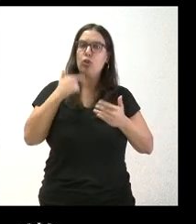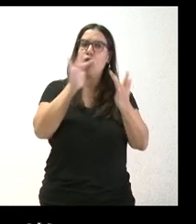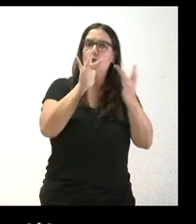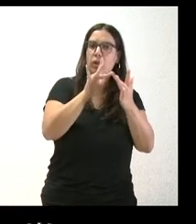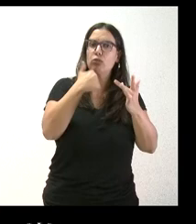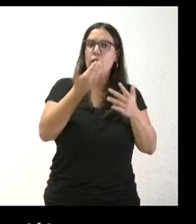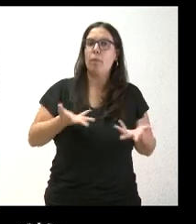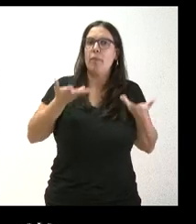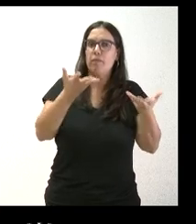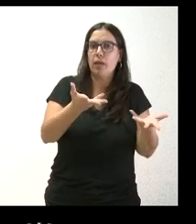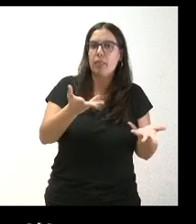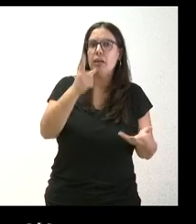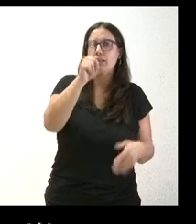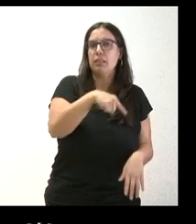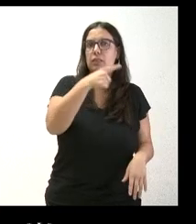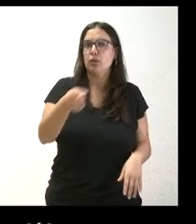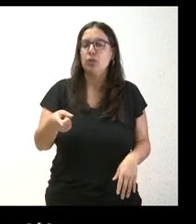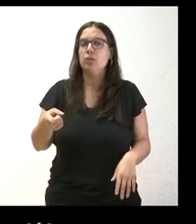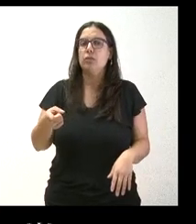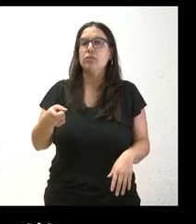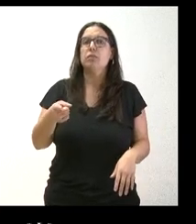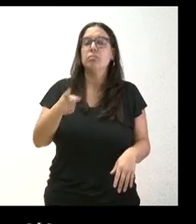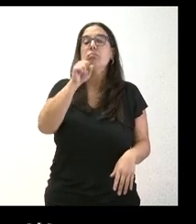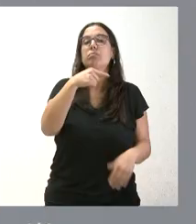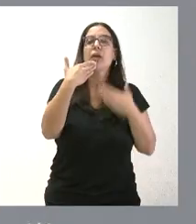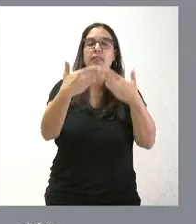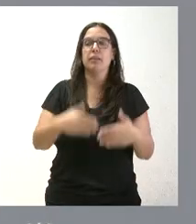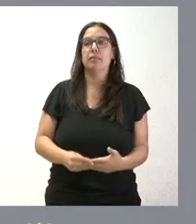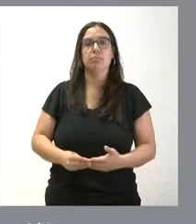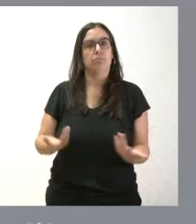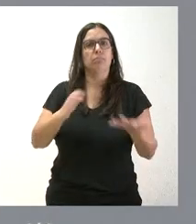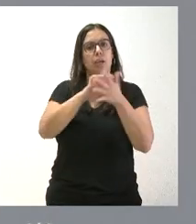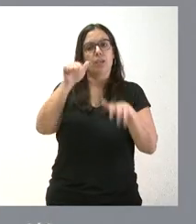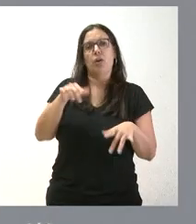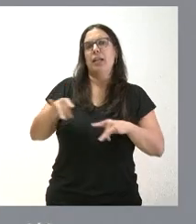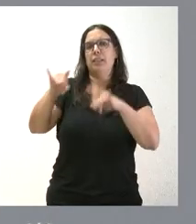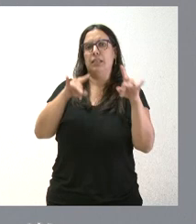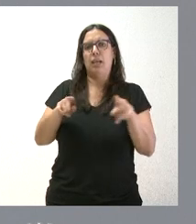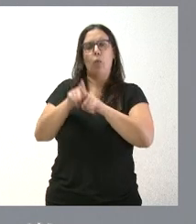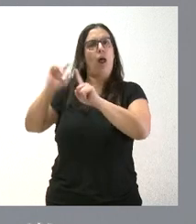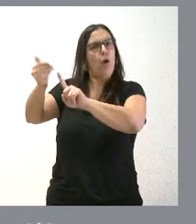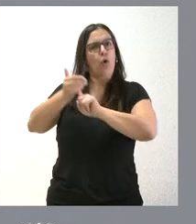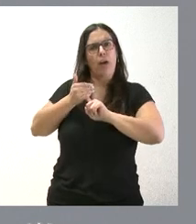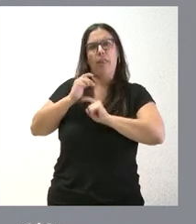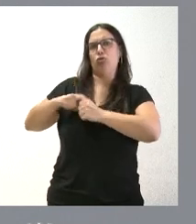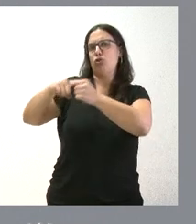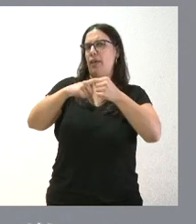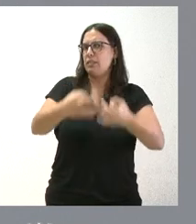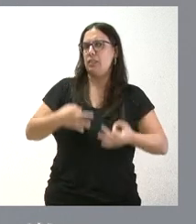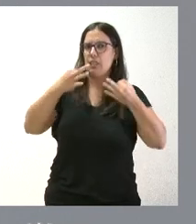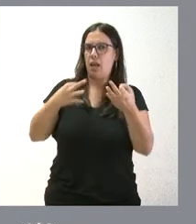ofrecer su disposición. Si tienen algo sobre este asunto, gracias. Castilla es una tierra de acogida y una tierra de solidaridad.